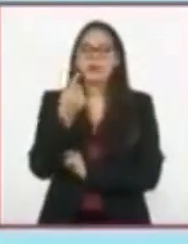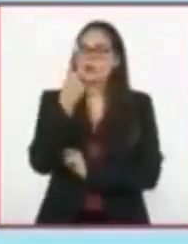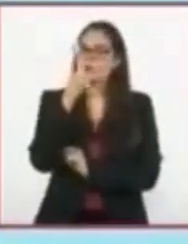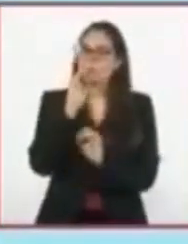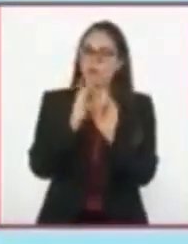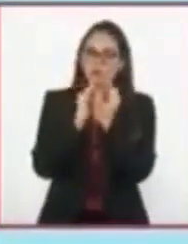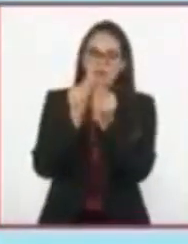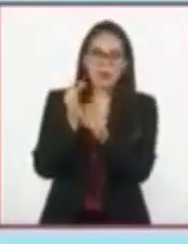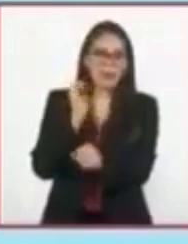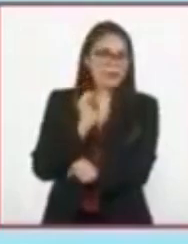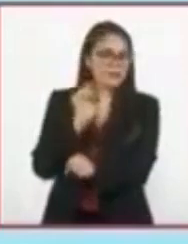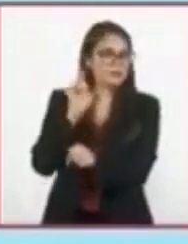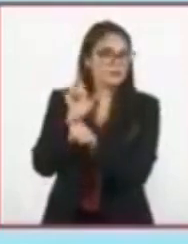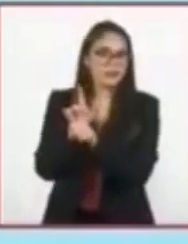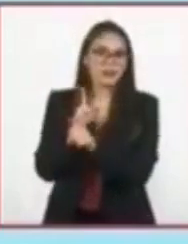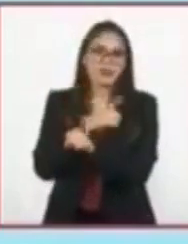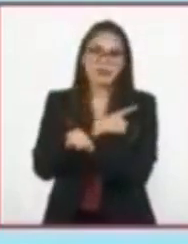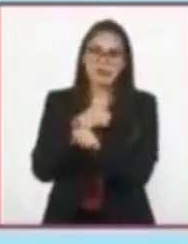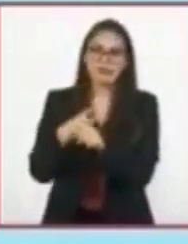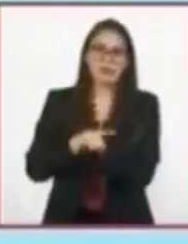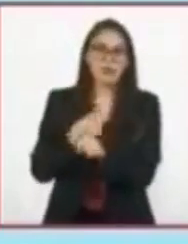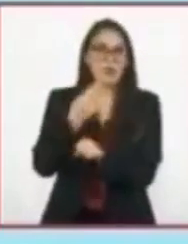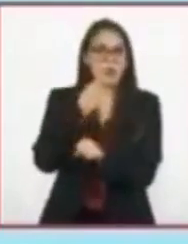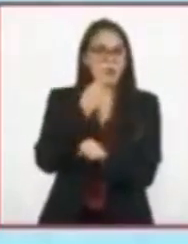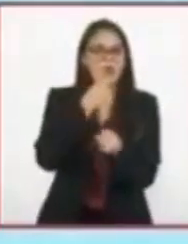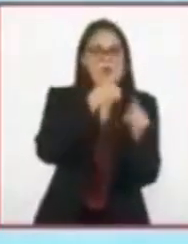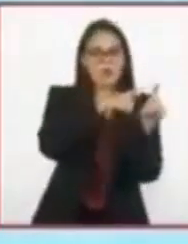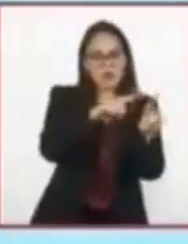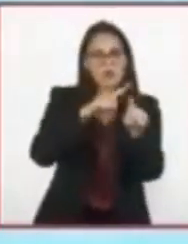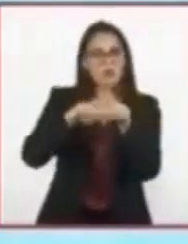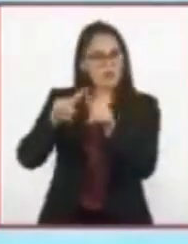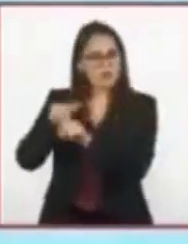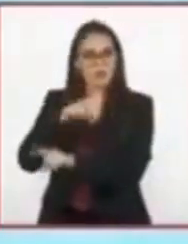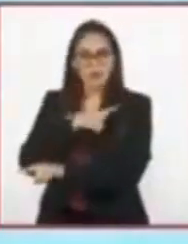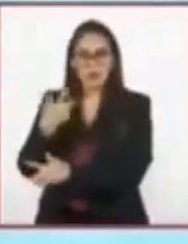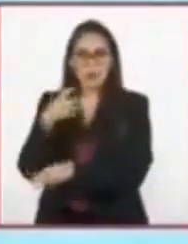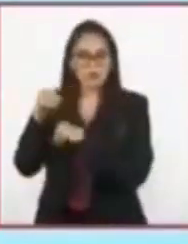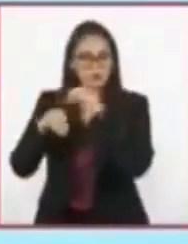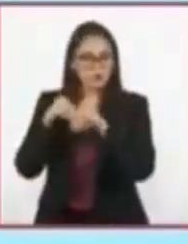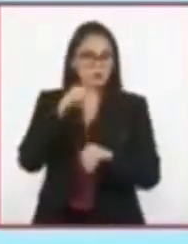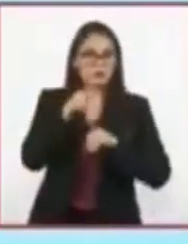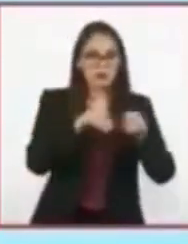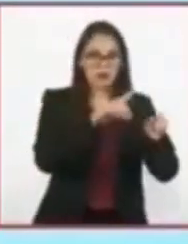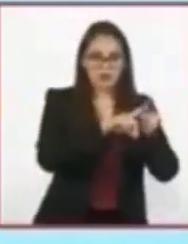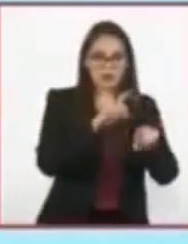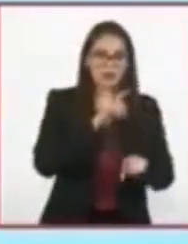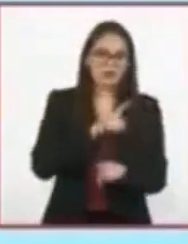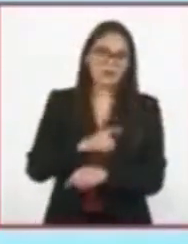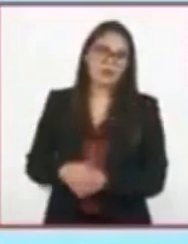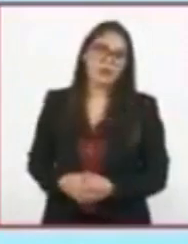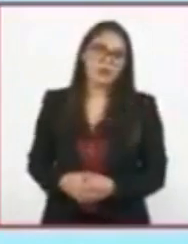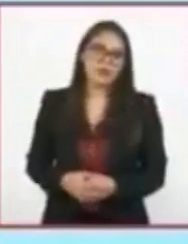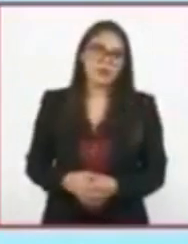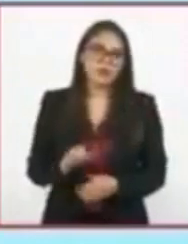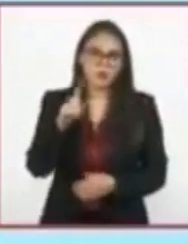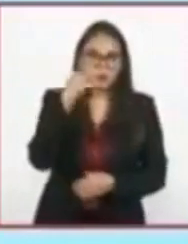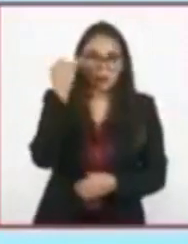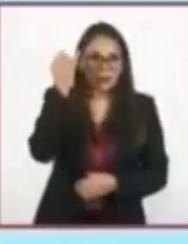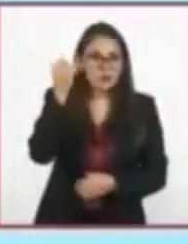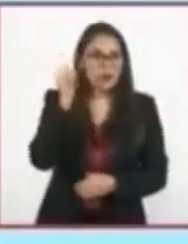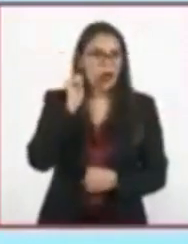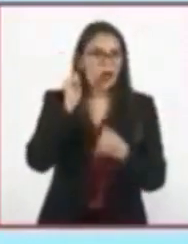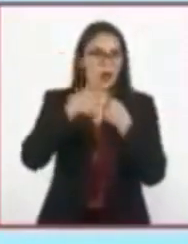y requiere del uso de recursos específicos. Ahora bien, ¿alguna vez se han imaginado ser escritoras o